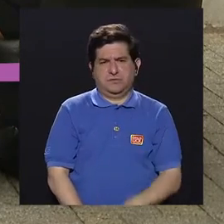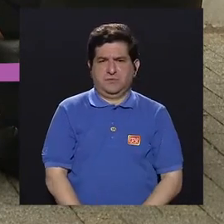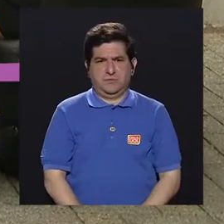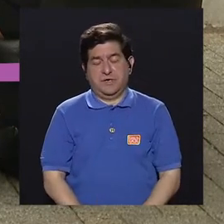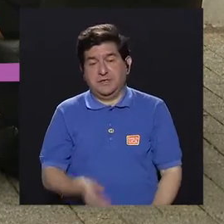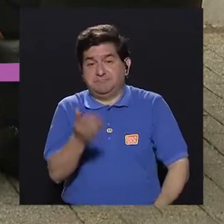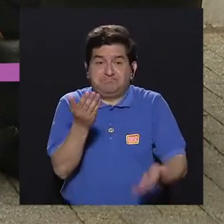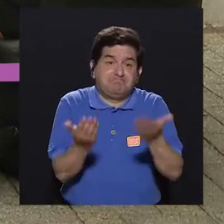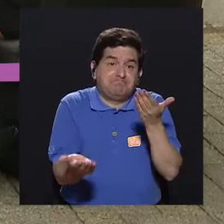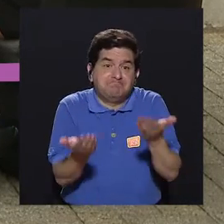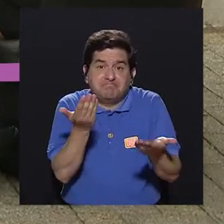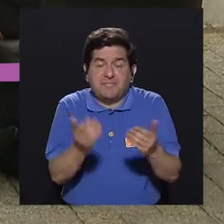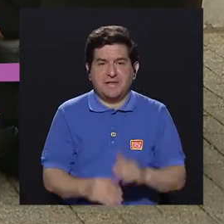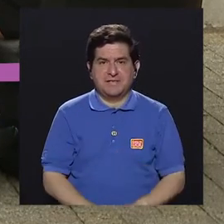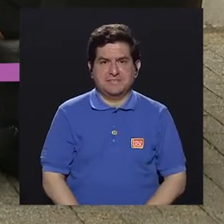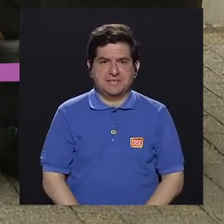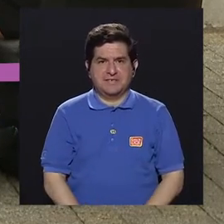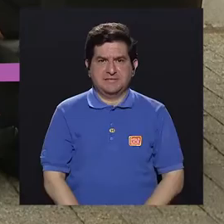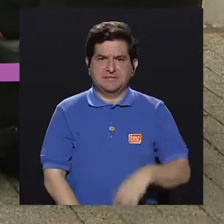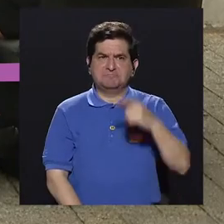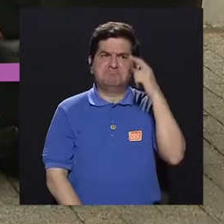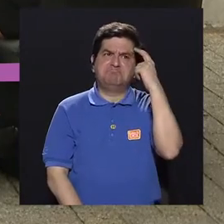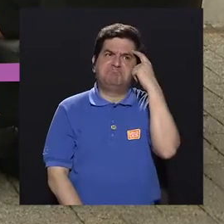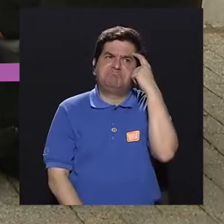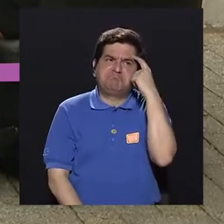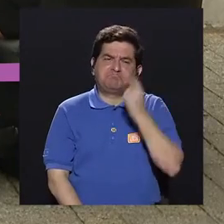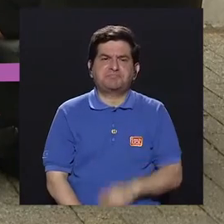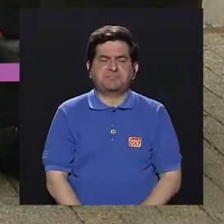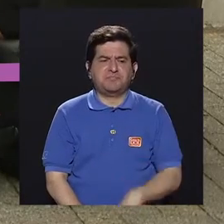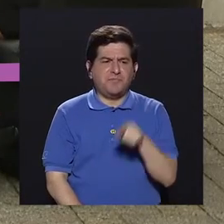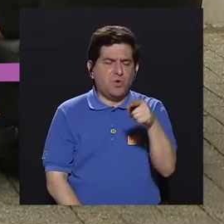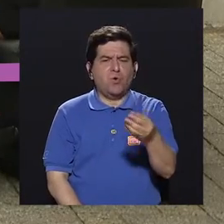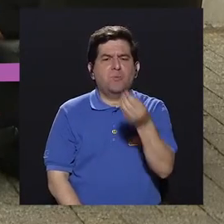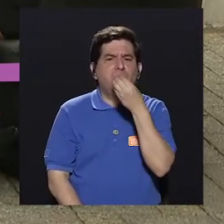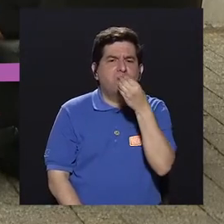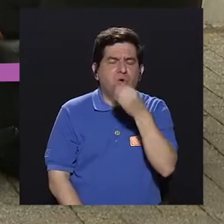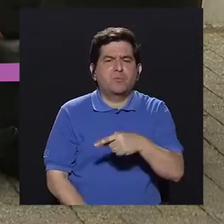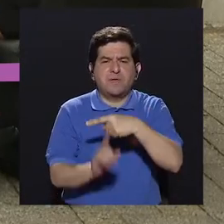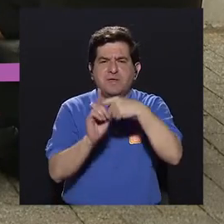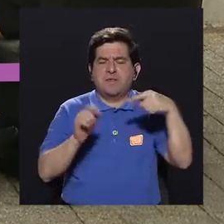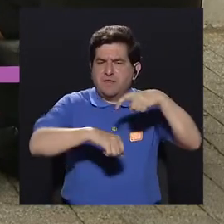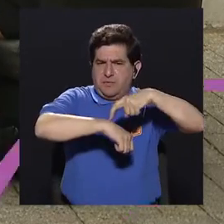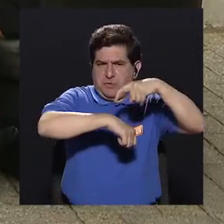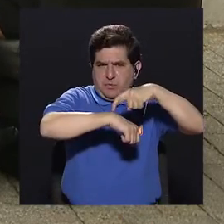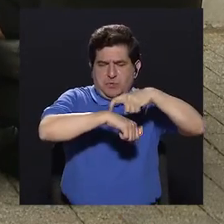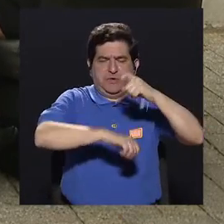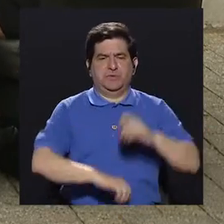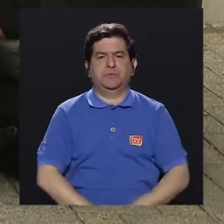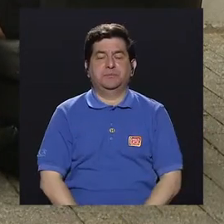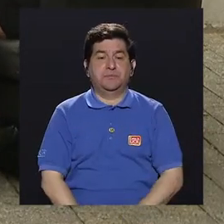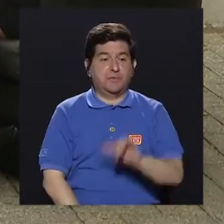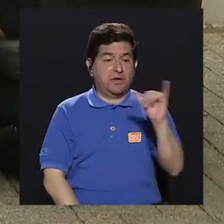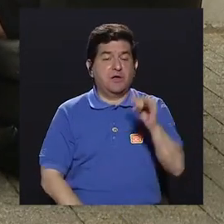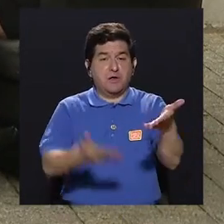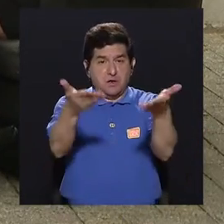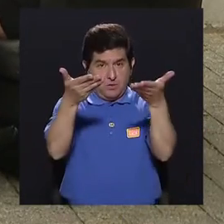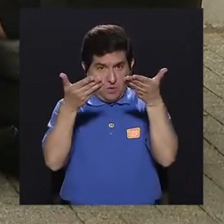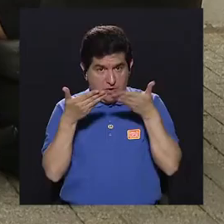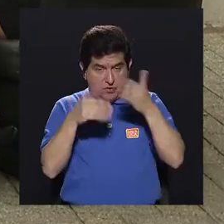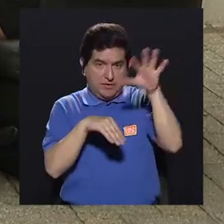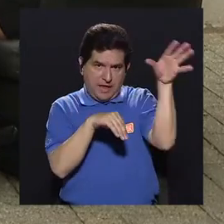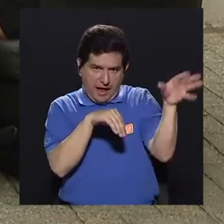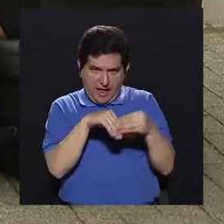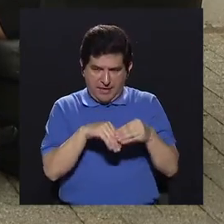poco como snacks, ¿verdad? Por así decirlo. También nos brindan,